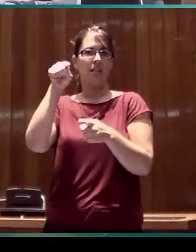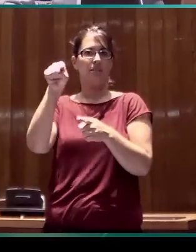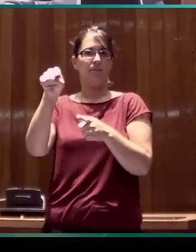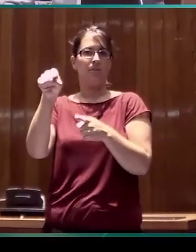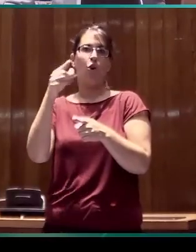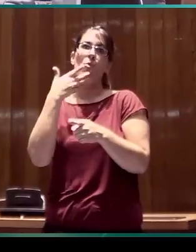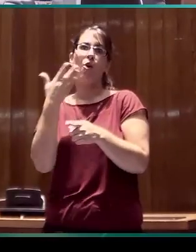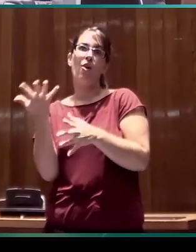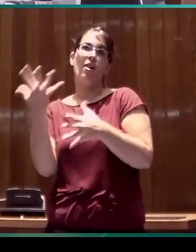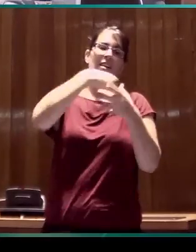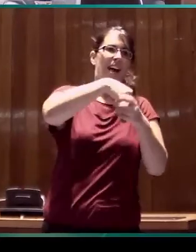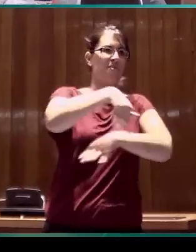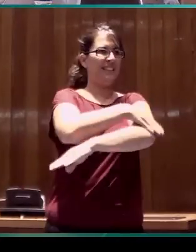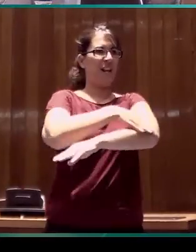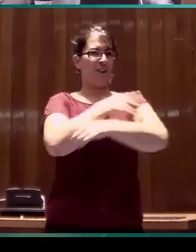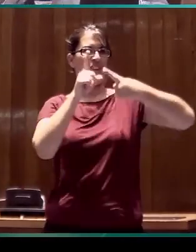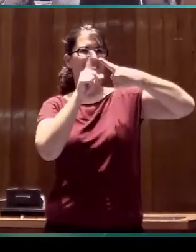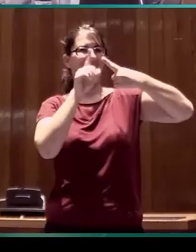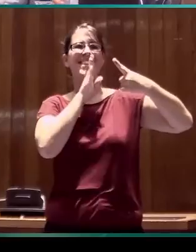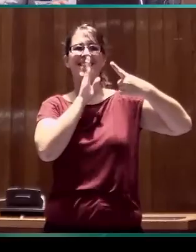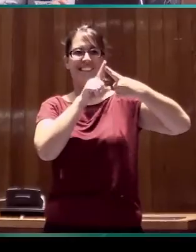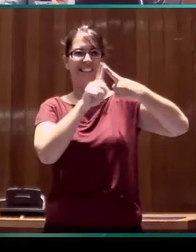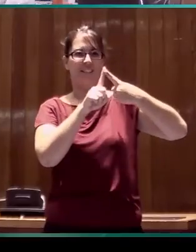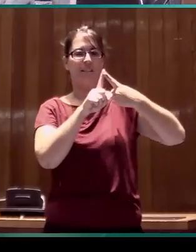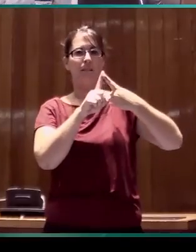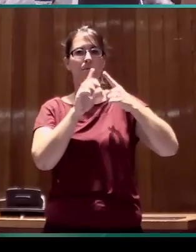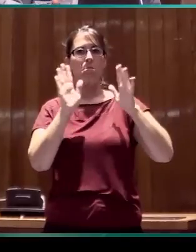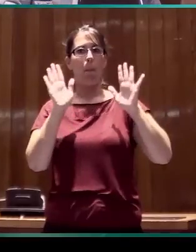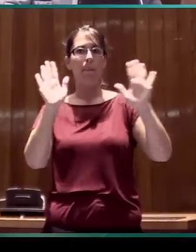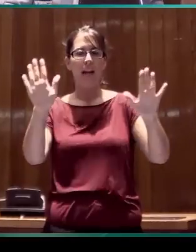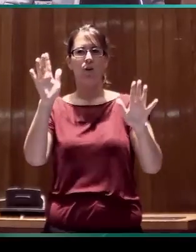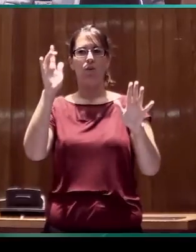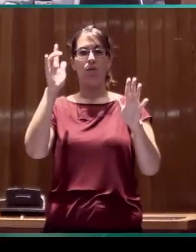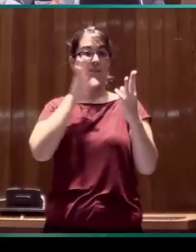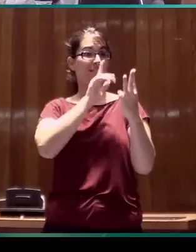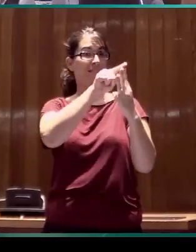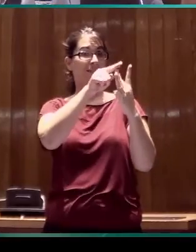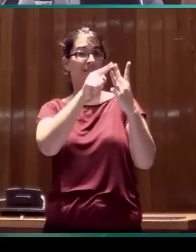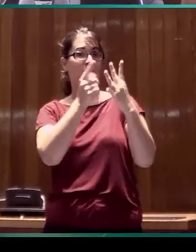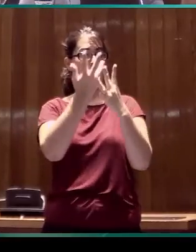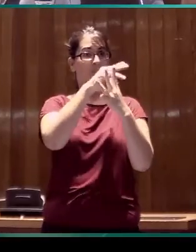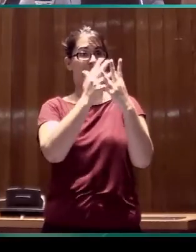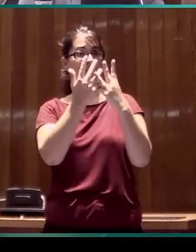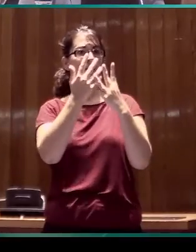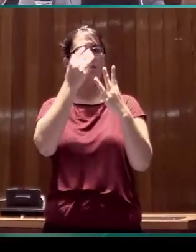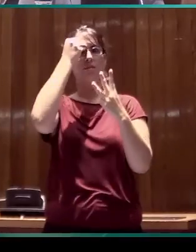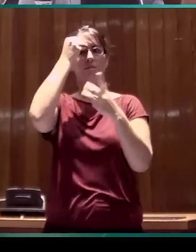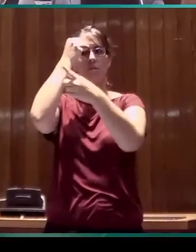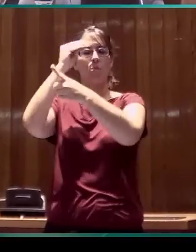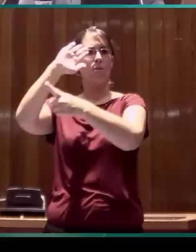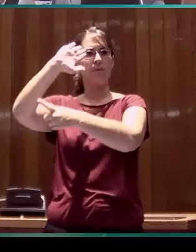administraciones. Pero, evidentemente, si pensamos en este esquema de engranajes, ocupa el lugar central.